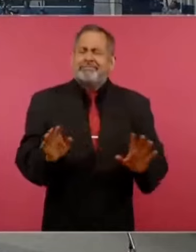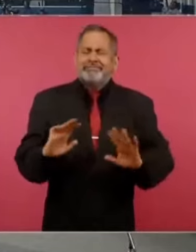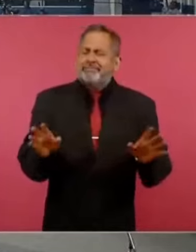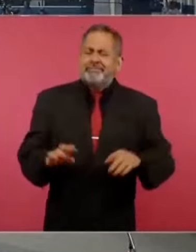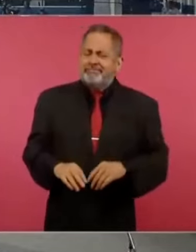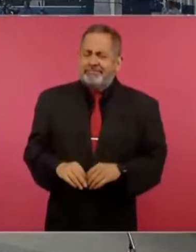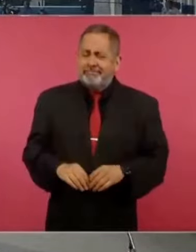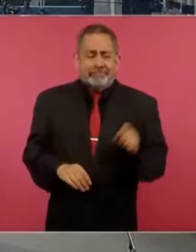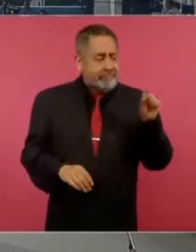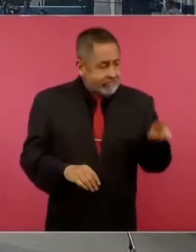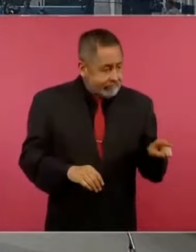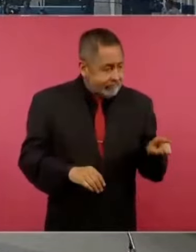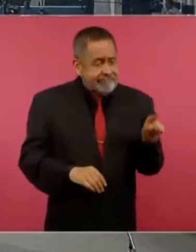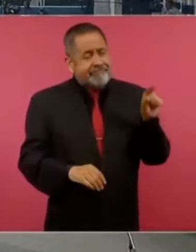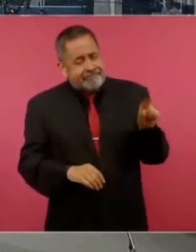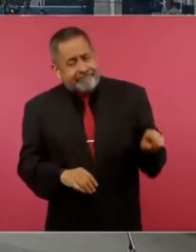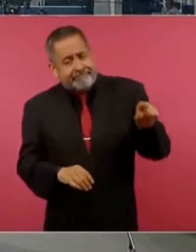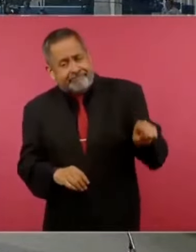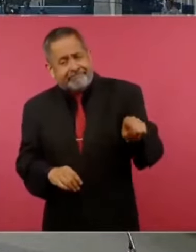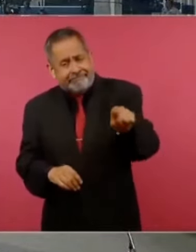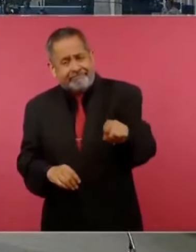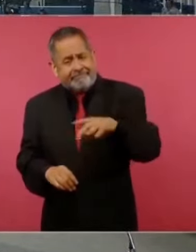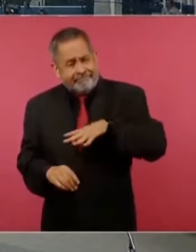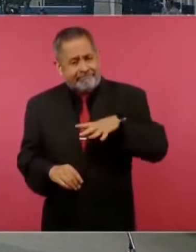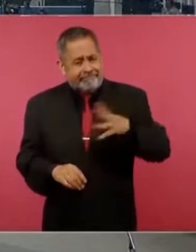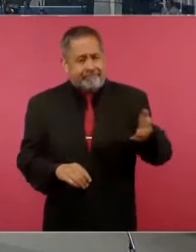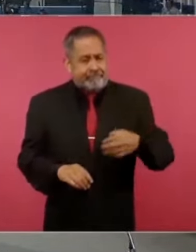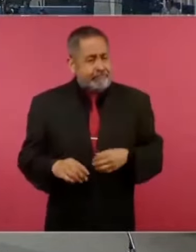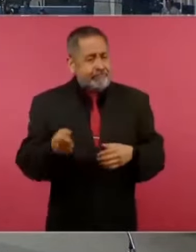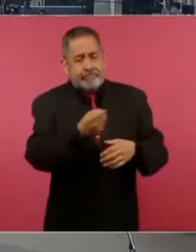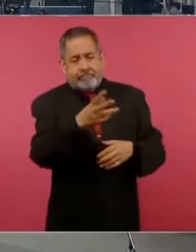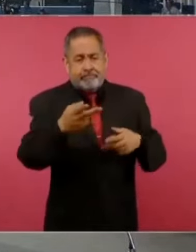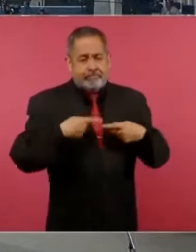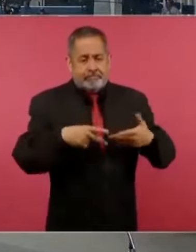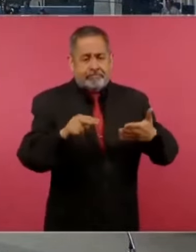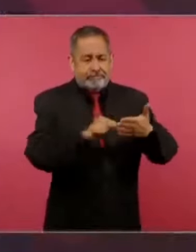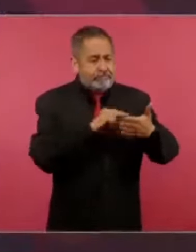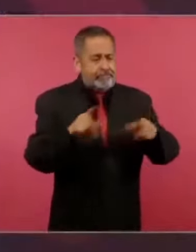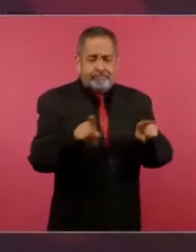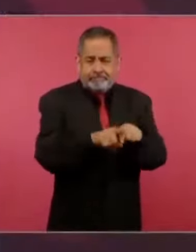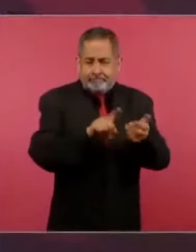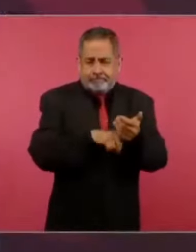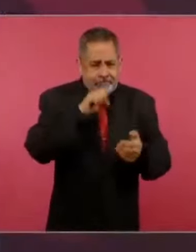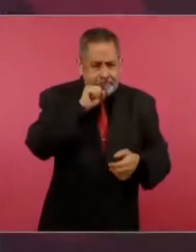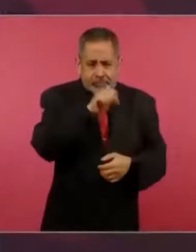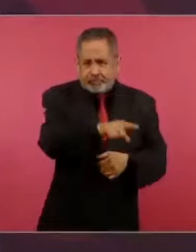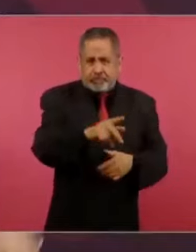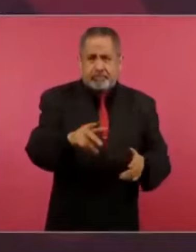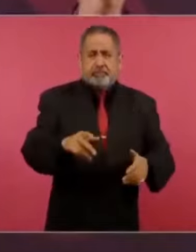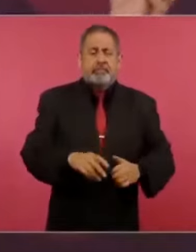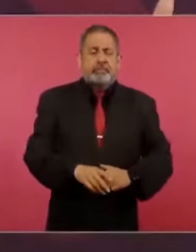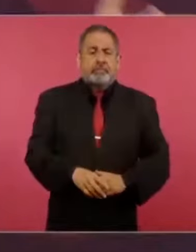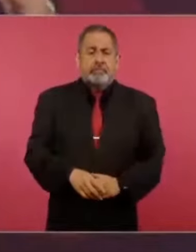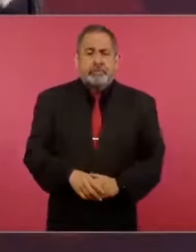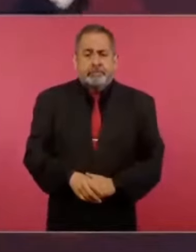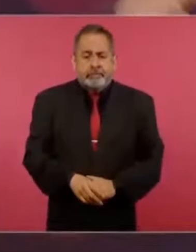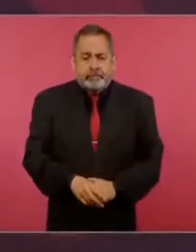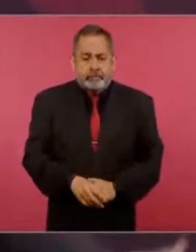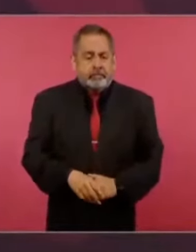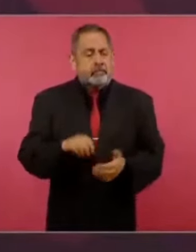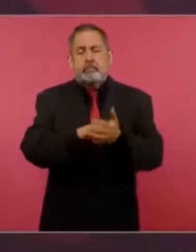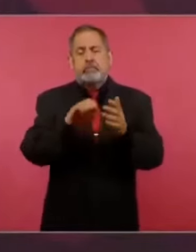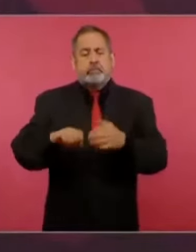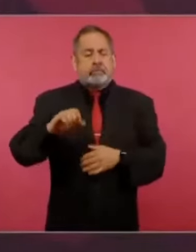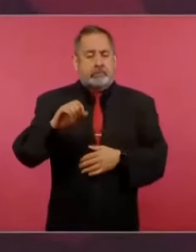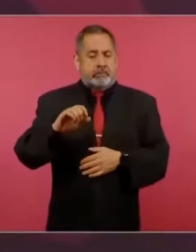incluso hasta de los abajo firmantes, porque Calderón,